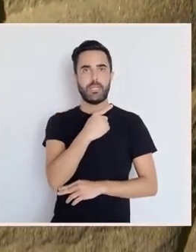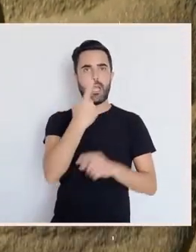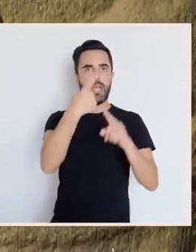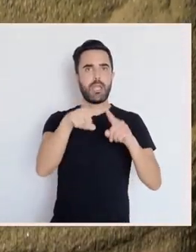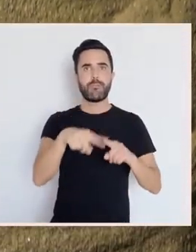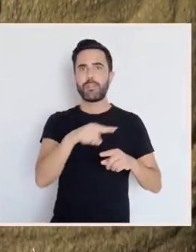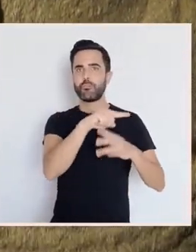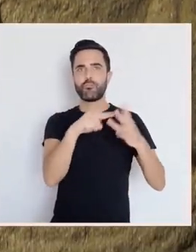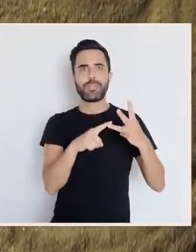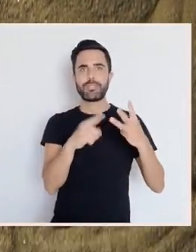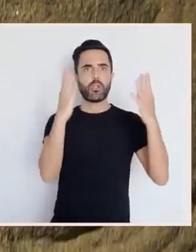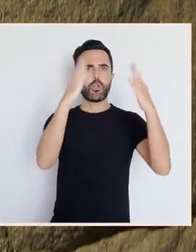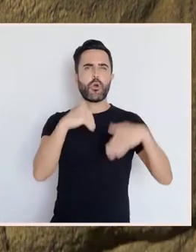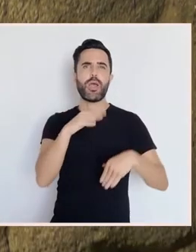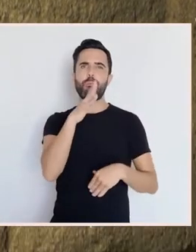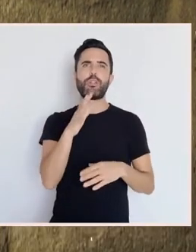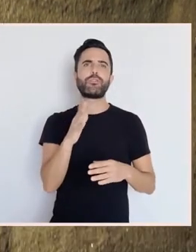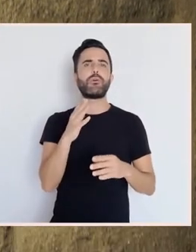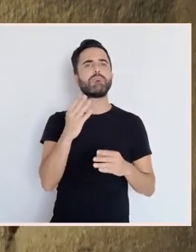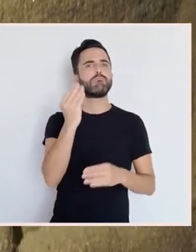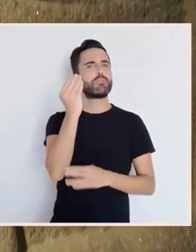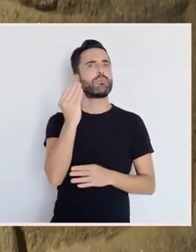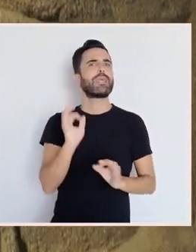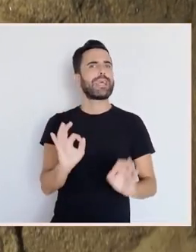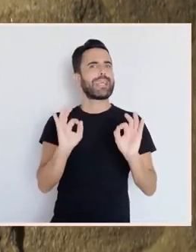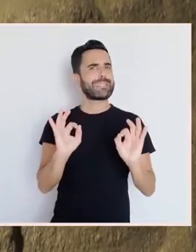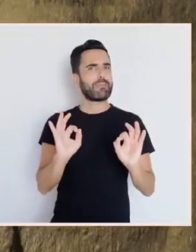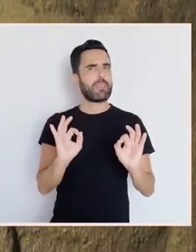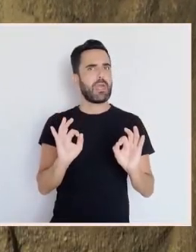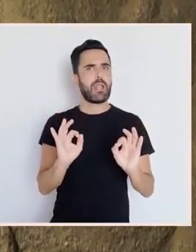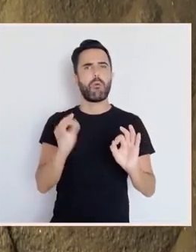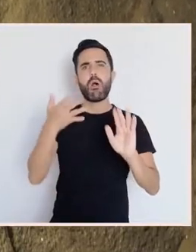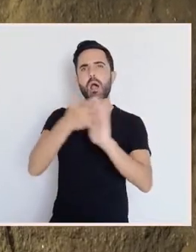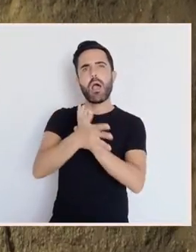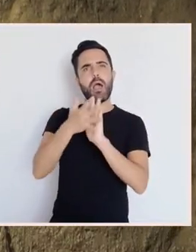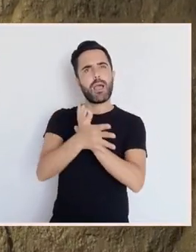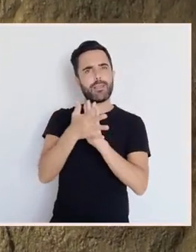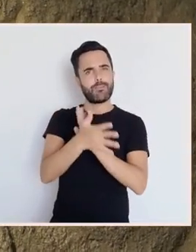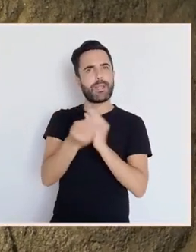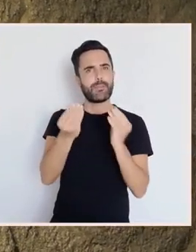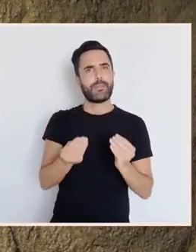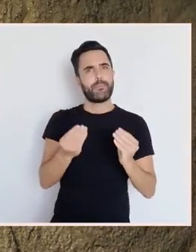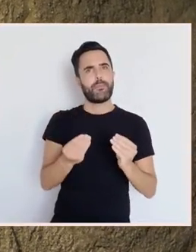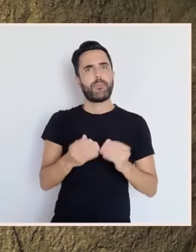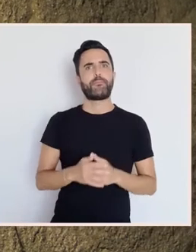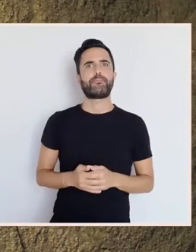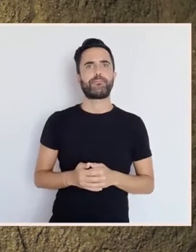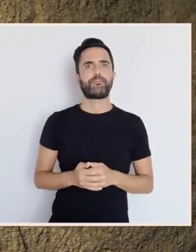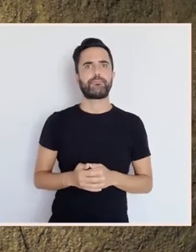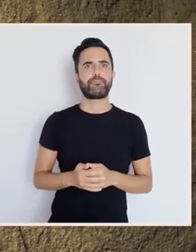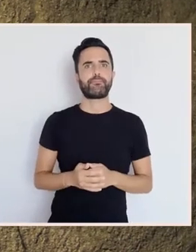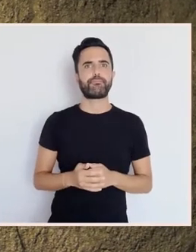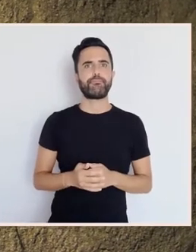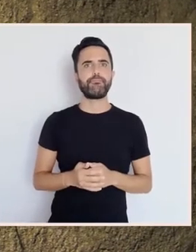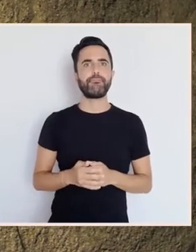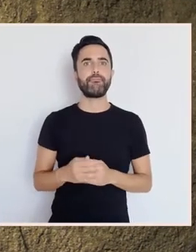por iso é unha peza moi especial, unha peza digna de dedicarle uns minutinhos para coñecela máis. e